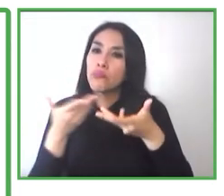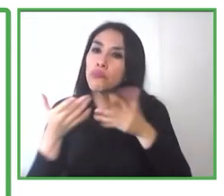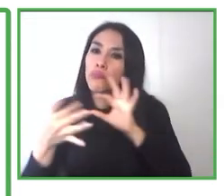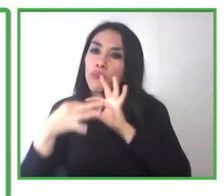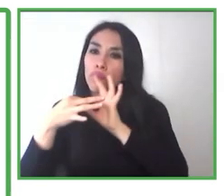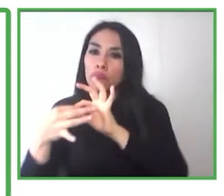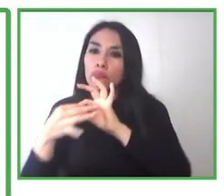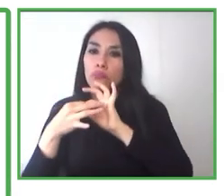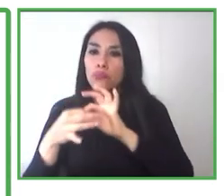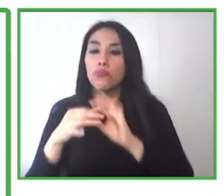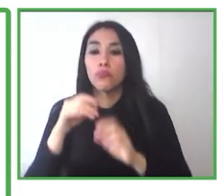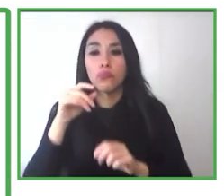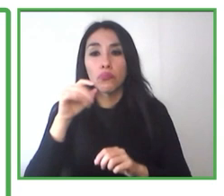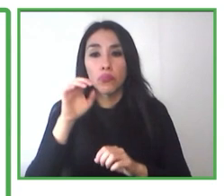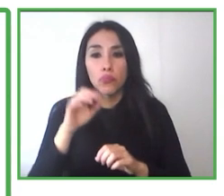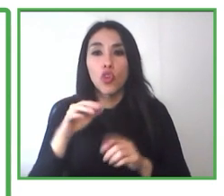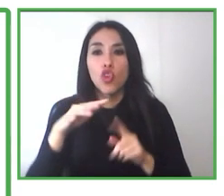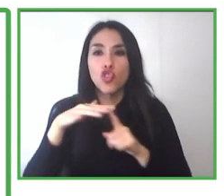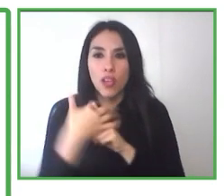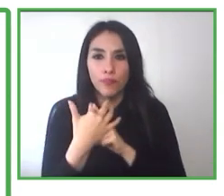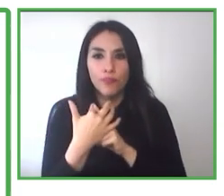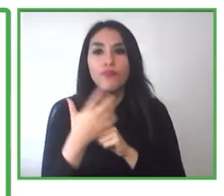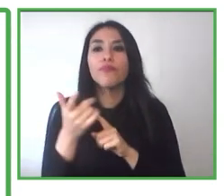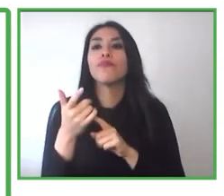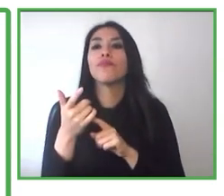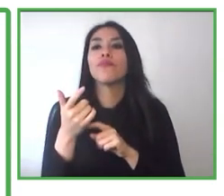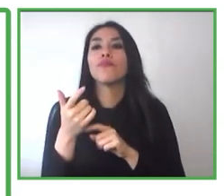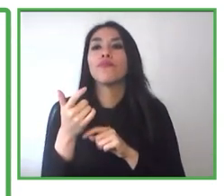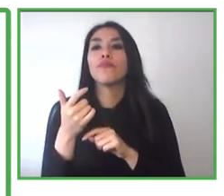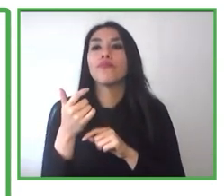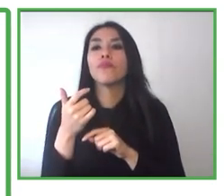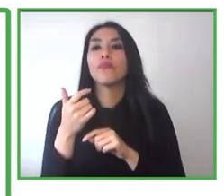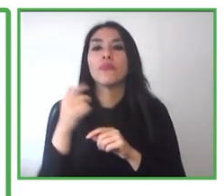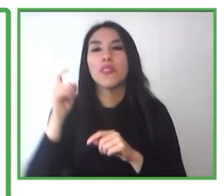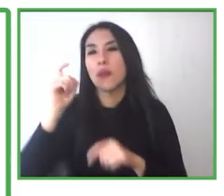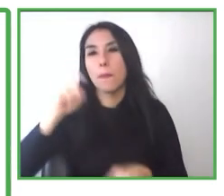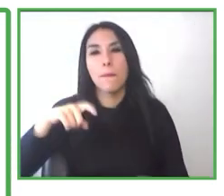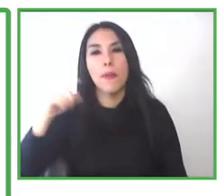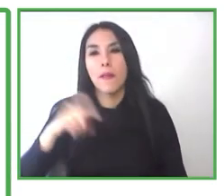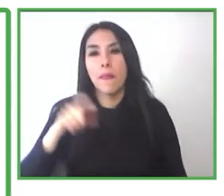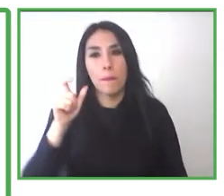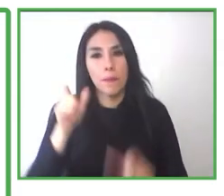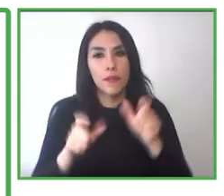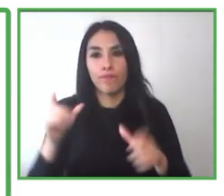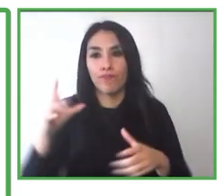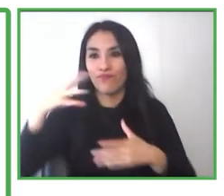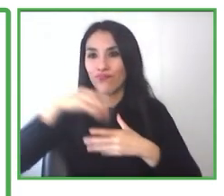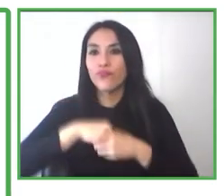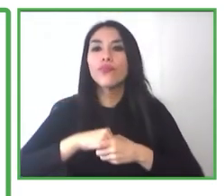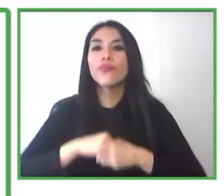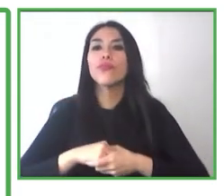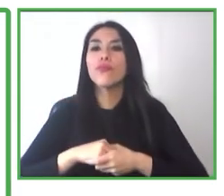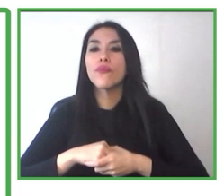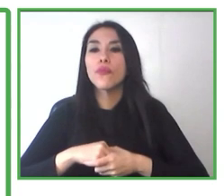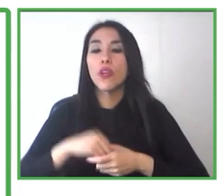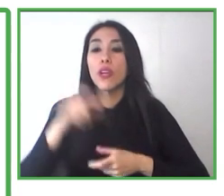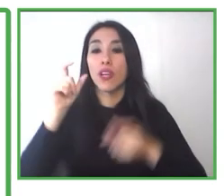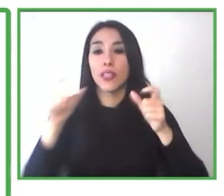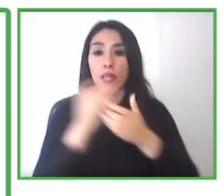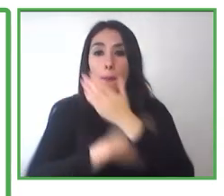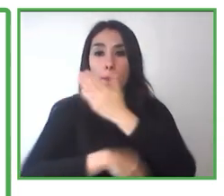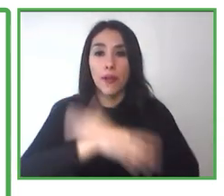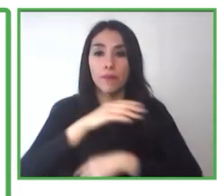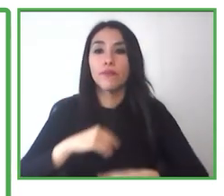paso a las empresas que están necesitando apoyo para incluir personas con discapacidad, apoyándolos en identificar cómo son sus